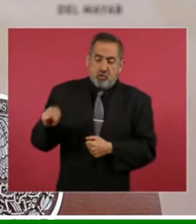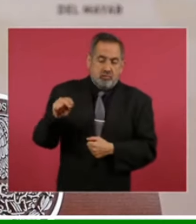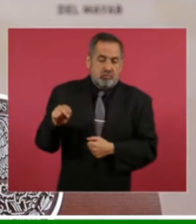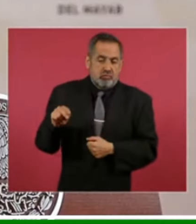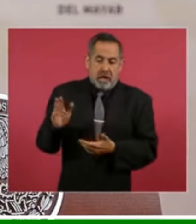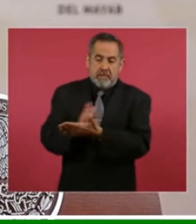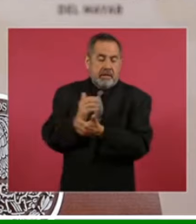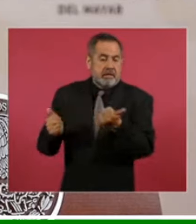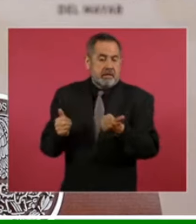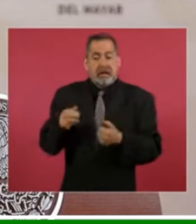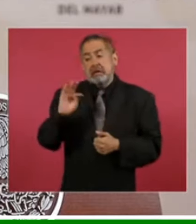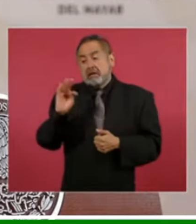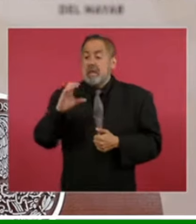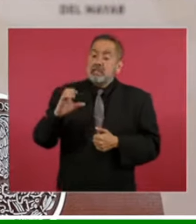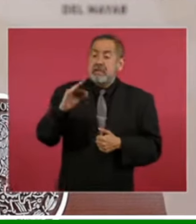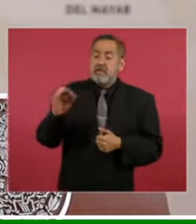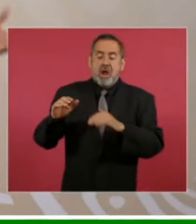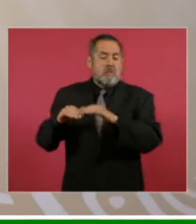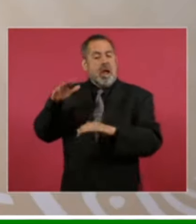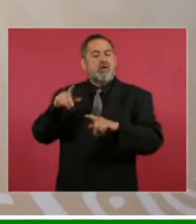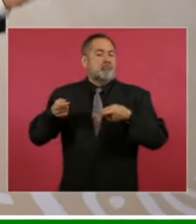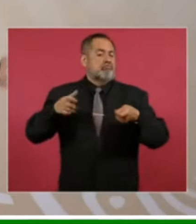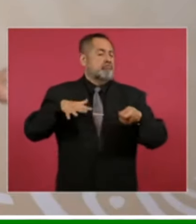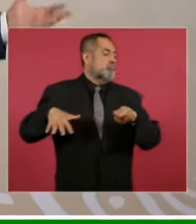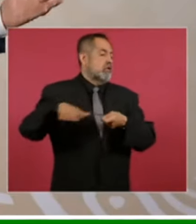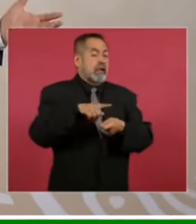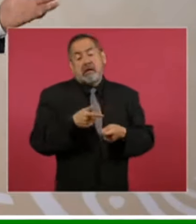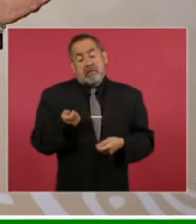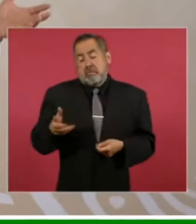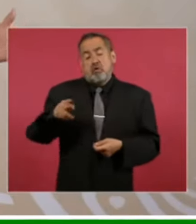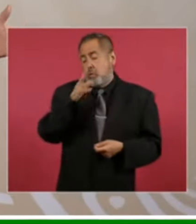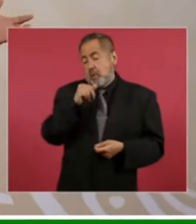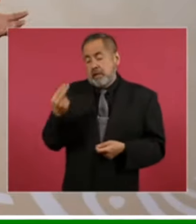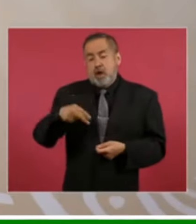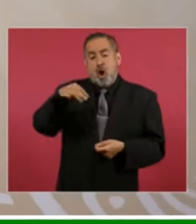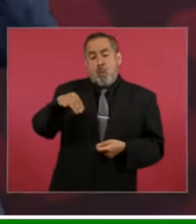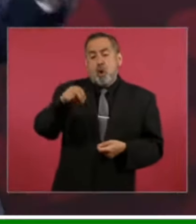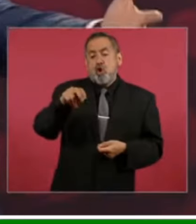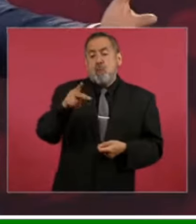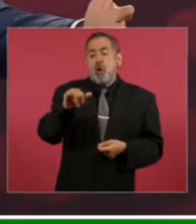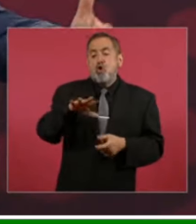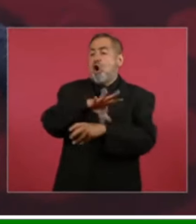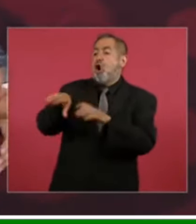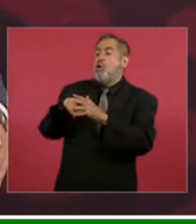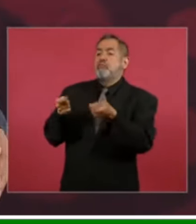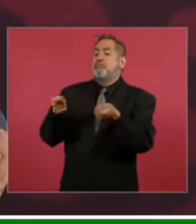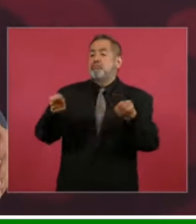porque si no la Comisión Federal de Electricidad se convierte en un monopolio no ese es el